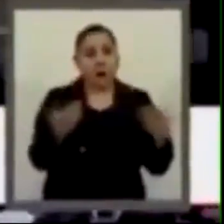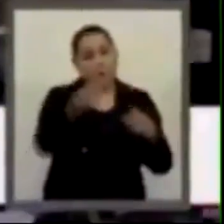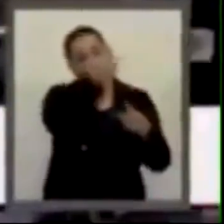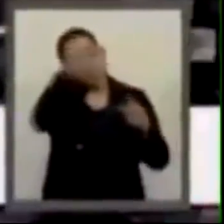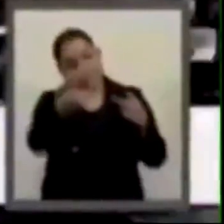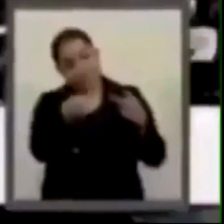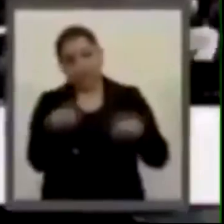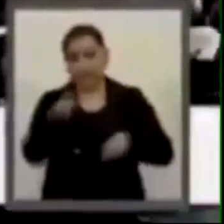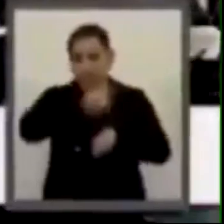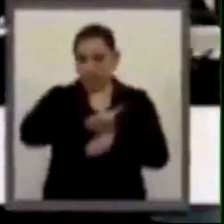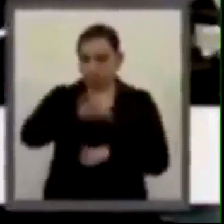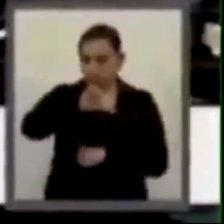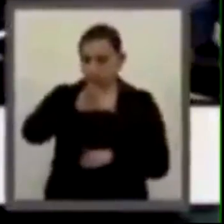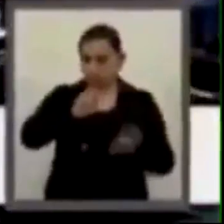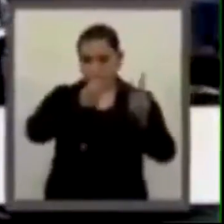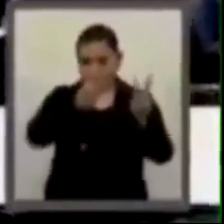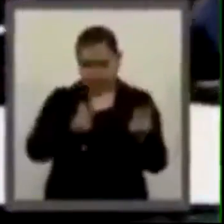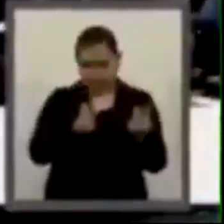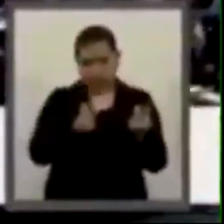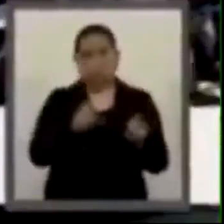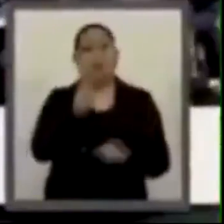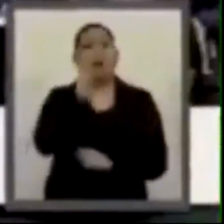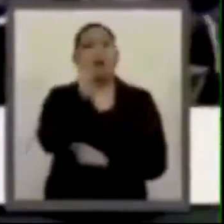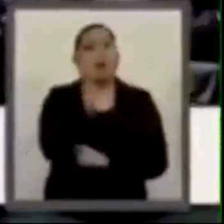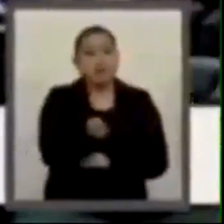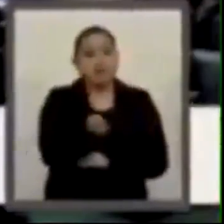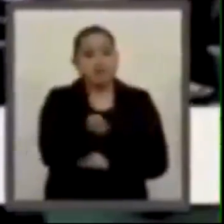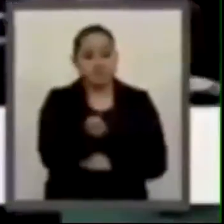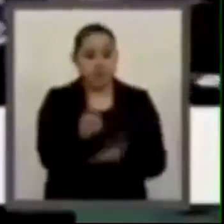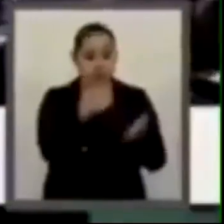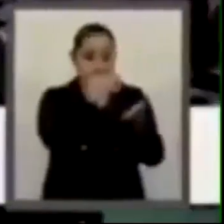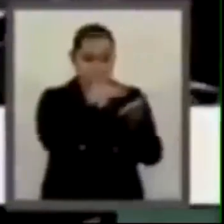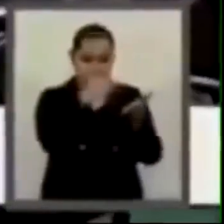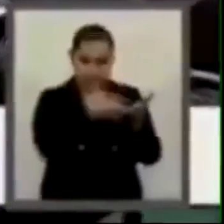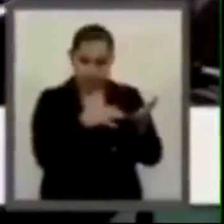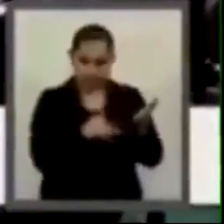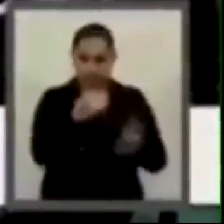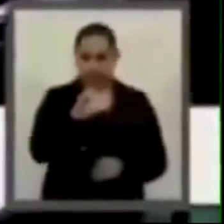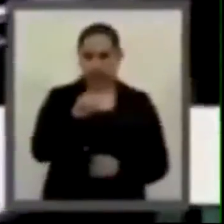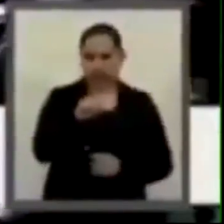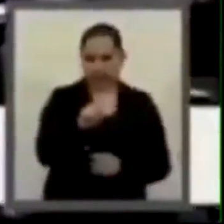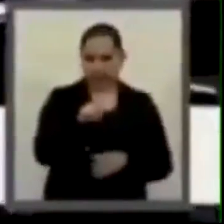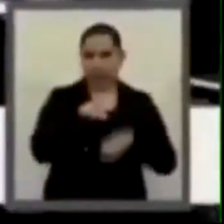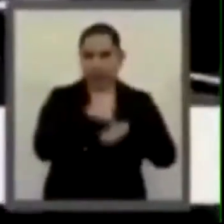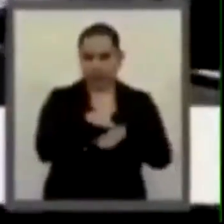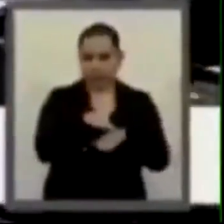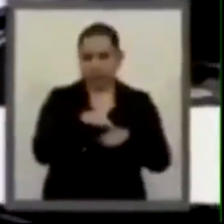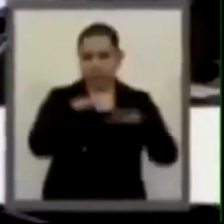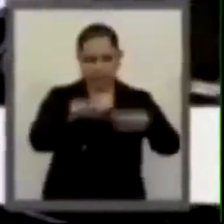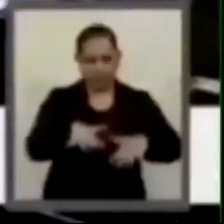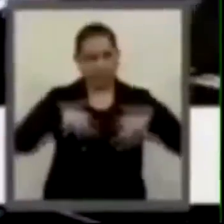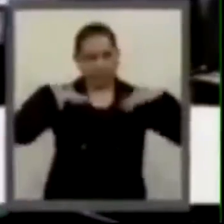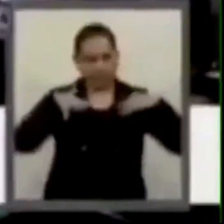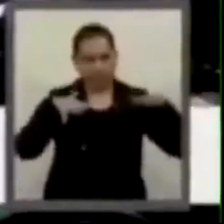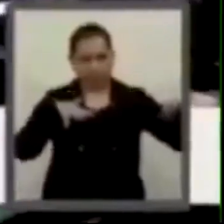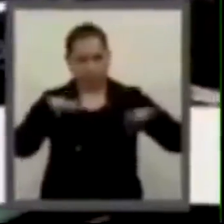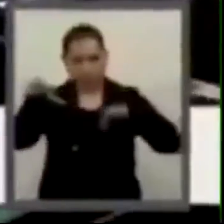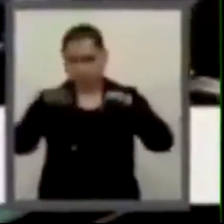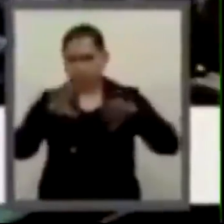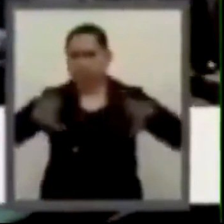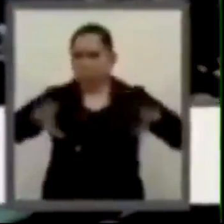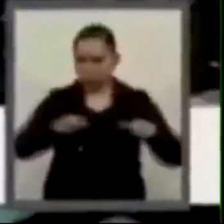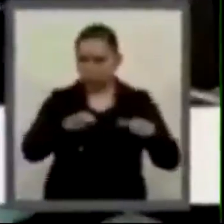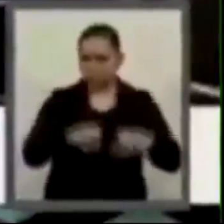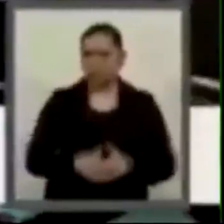Cámara, el panista Marco Antonio Ádame. Noroña insistía en hablar y Muñoz Ledo respondió ¿para qué? y dijo que no se